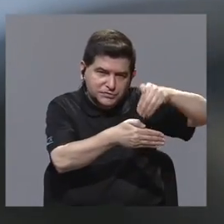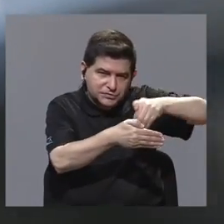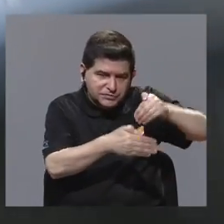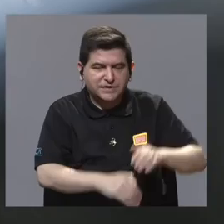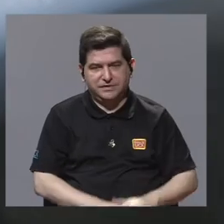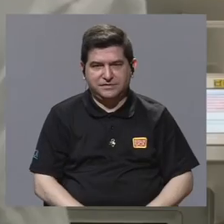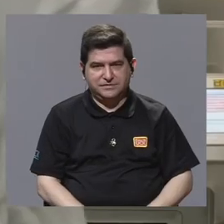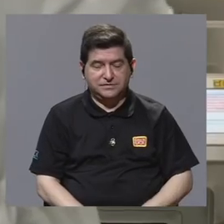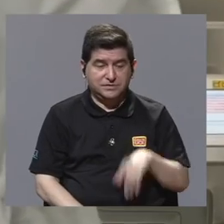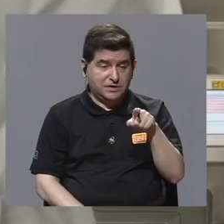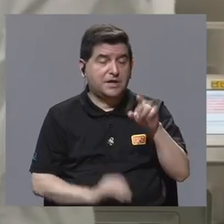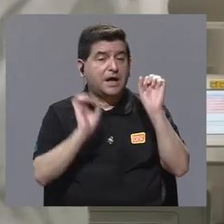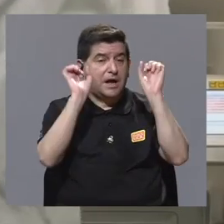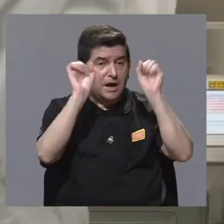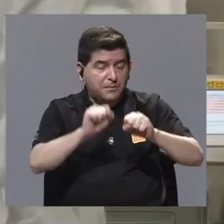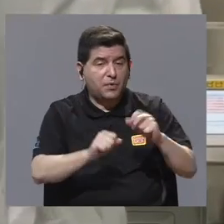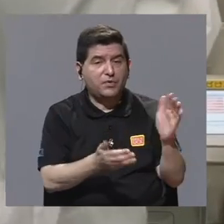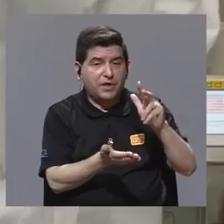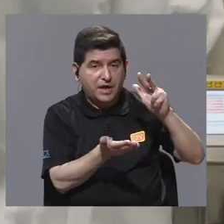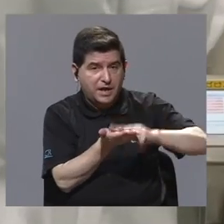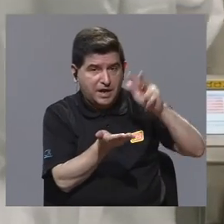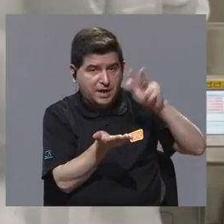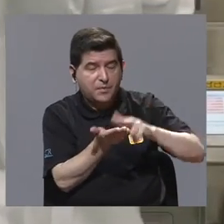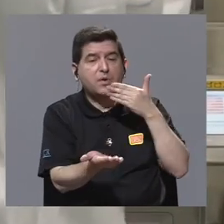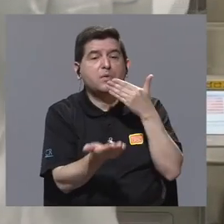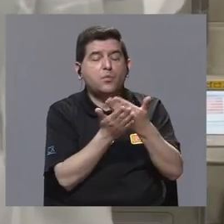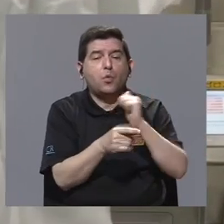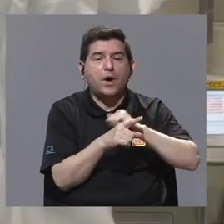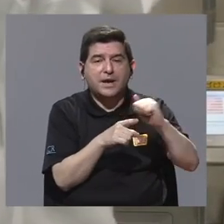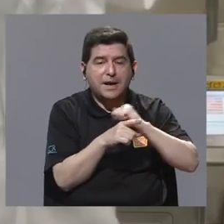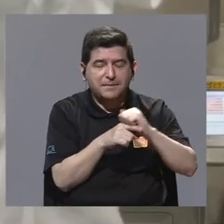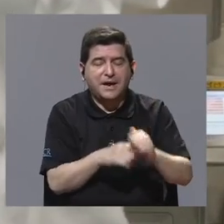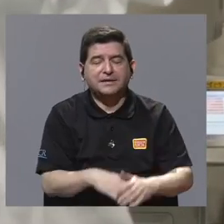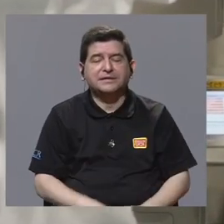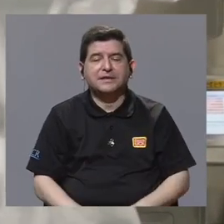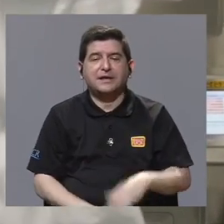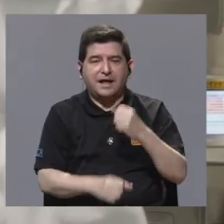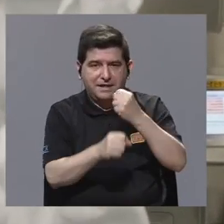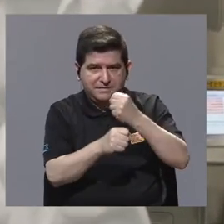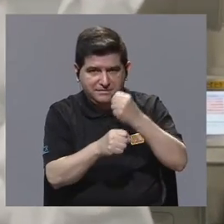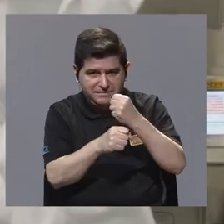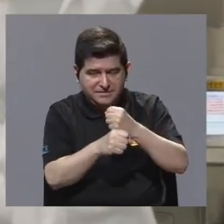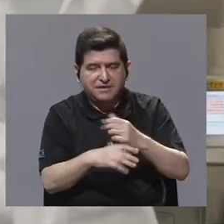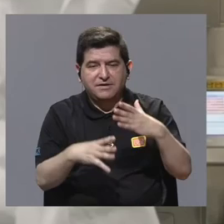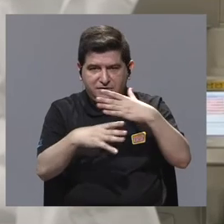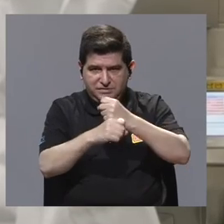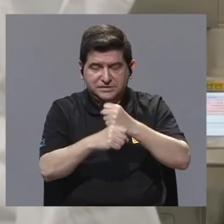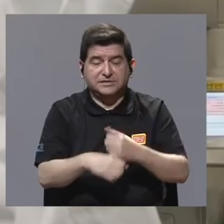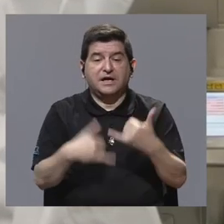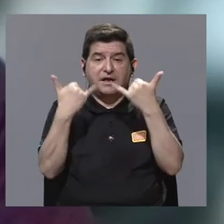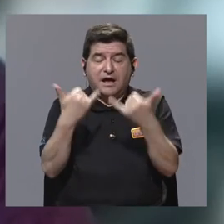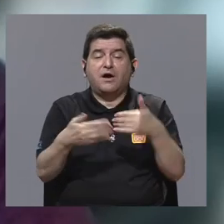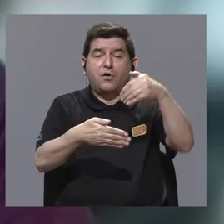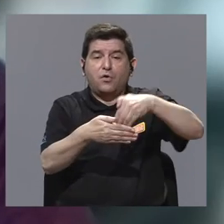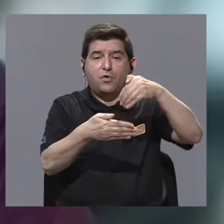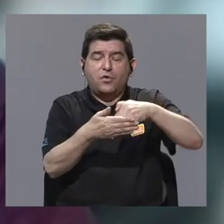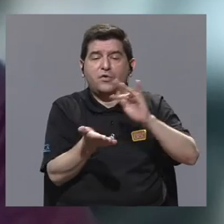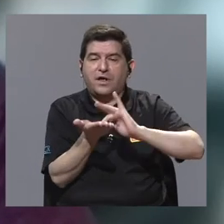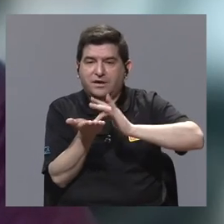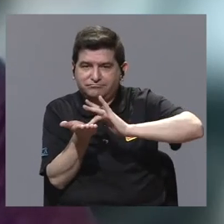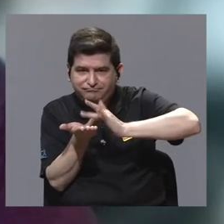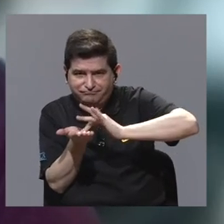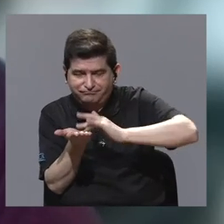instructivos, para lo que es la aprobación de las buenas prácticas de manufactura. Ahora con lo que seguimos es el registro